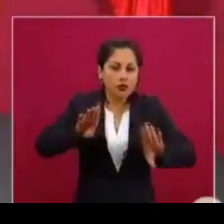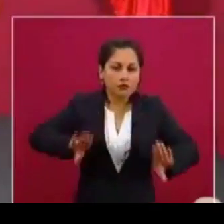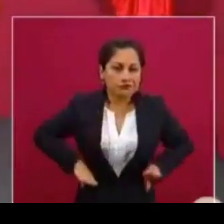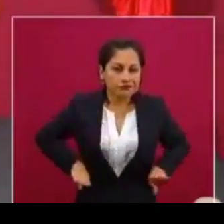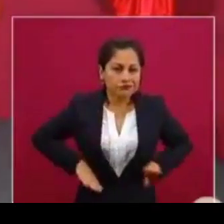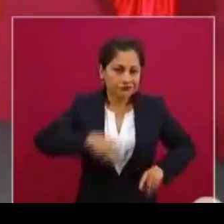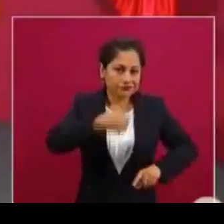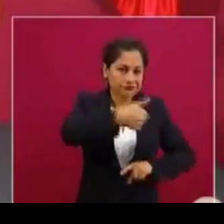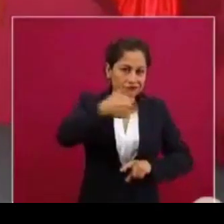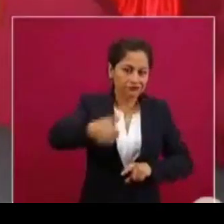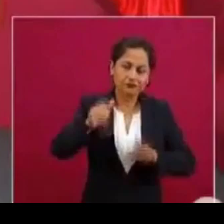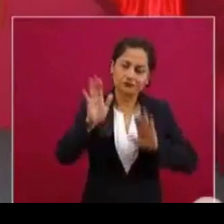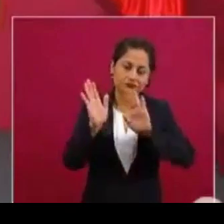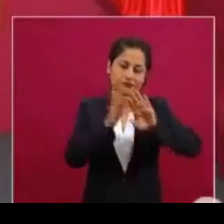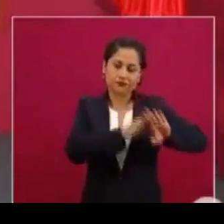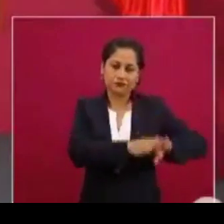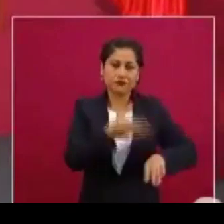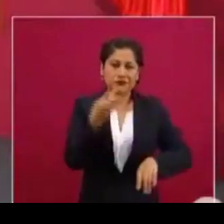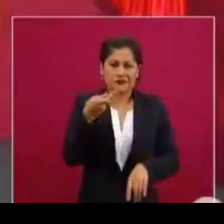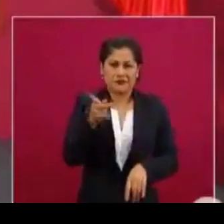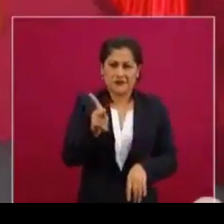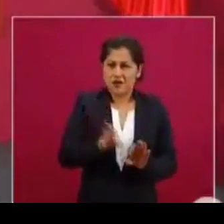pero ético.